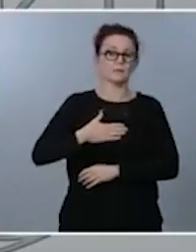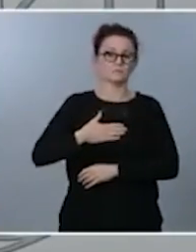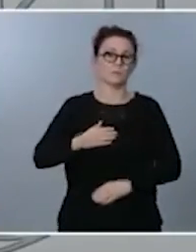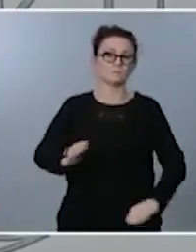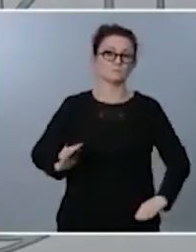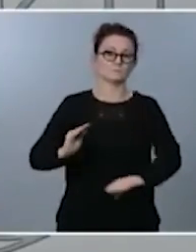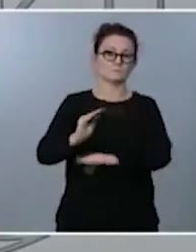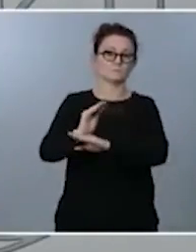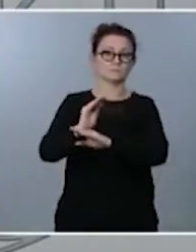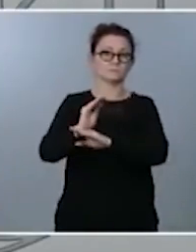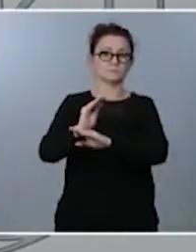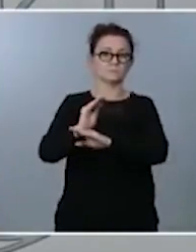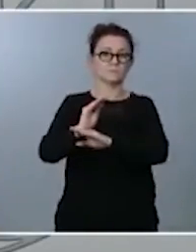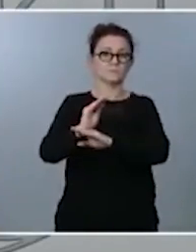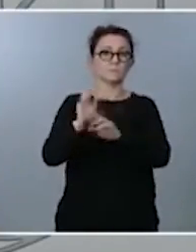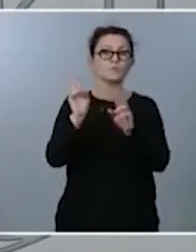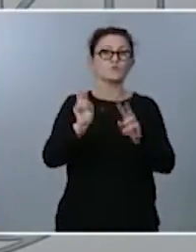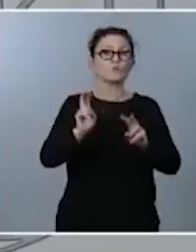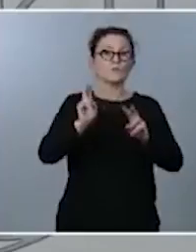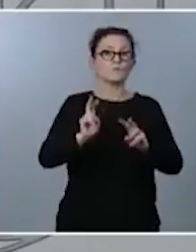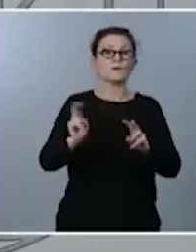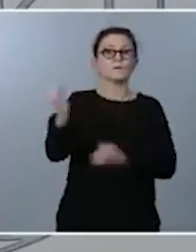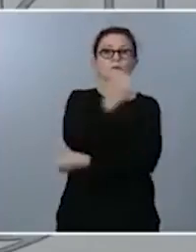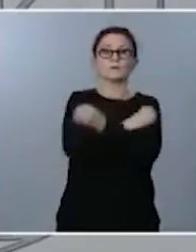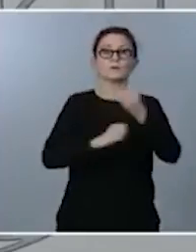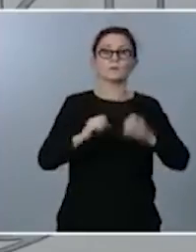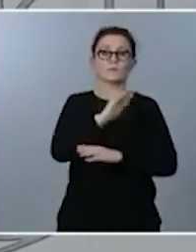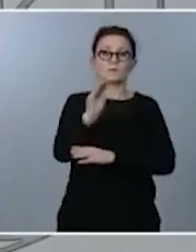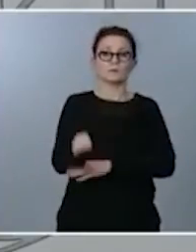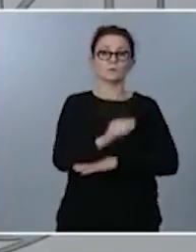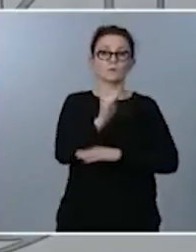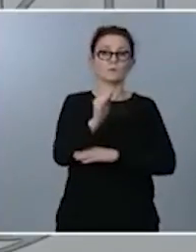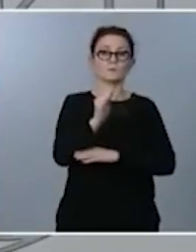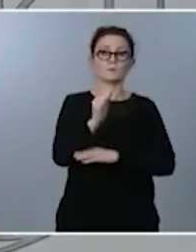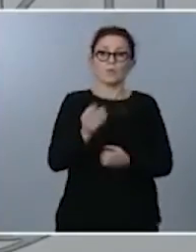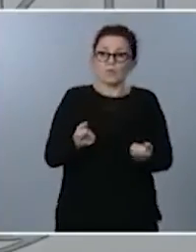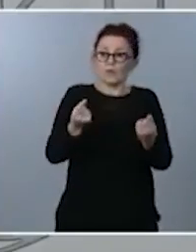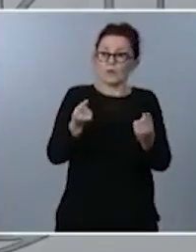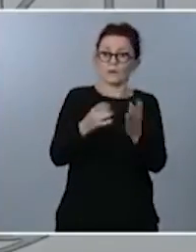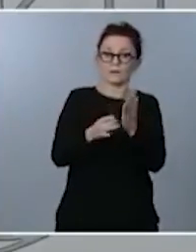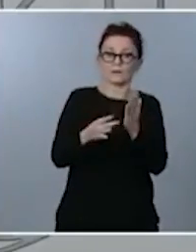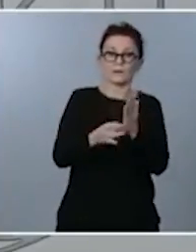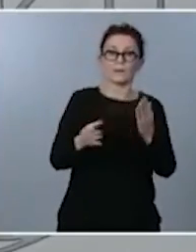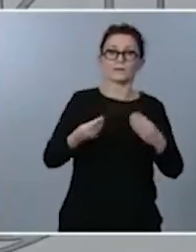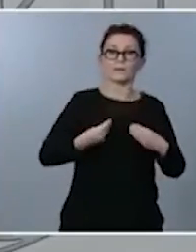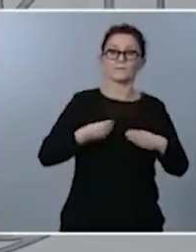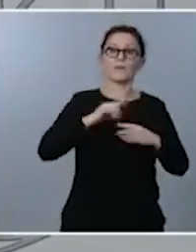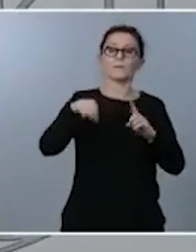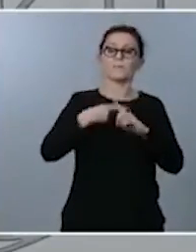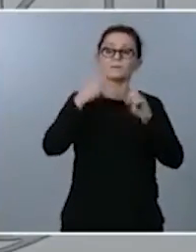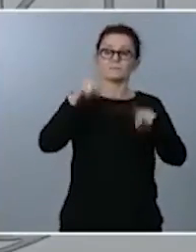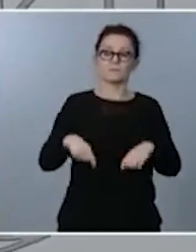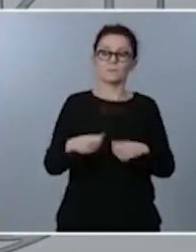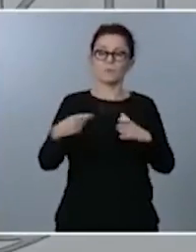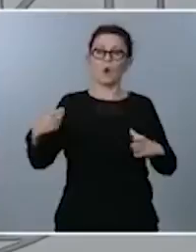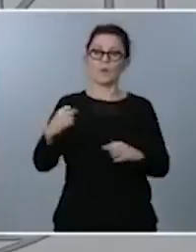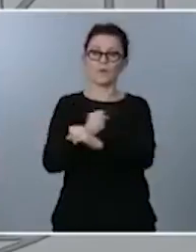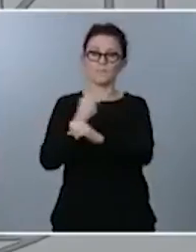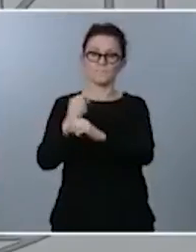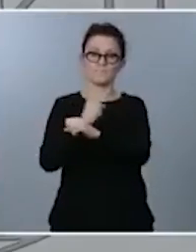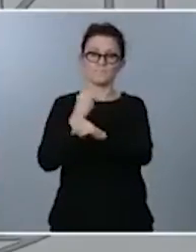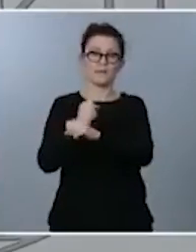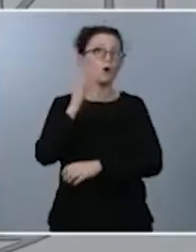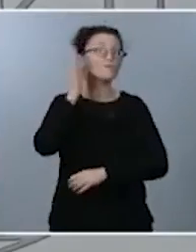cuidados que no solo aporta calidad de vida sino que aporta un número muy importante de empleo y sobre todo de empleo femenino por cierto